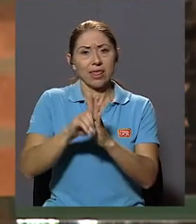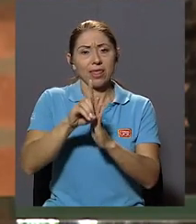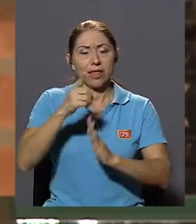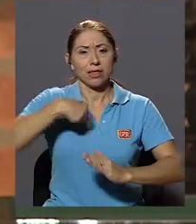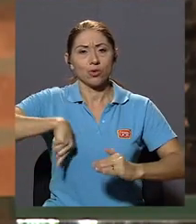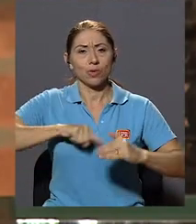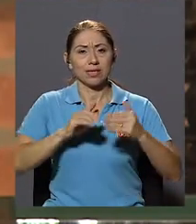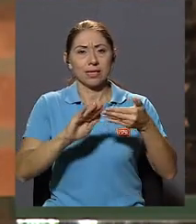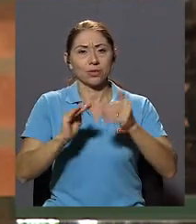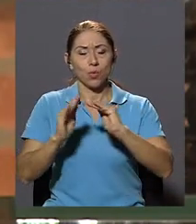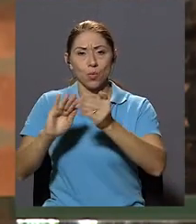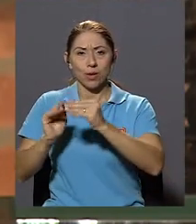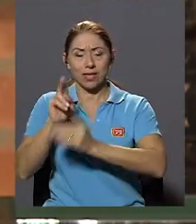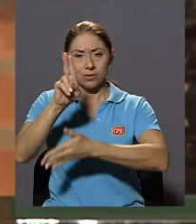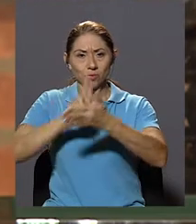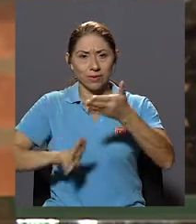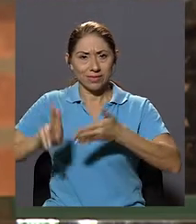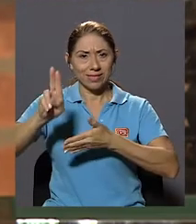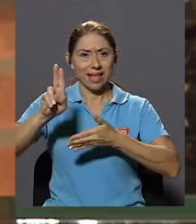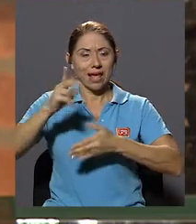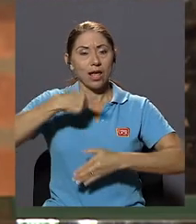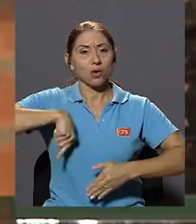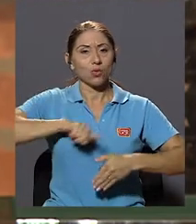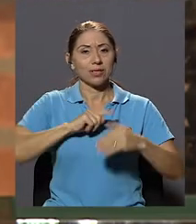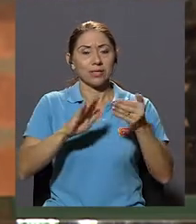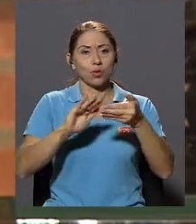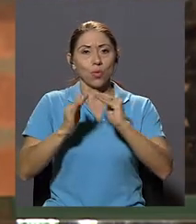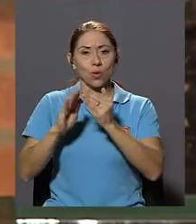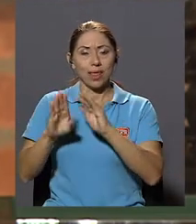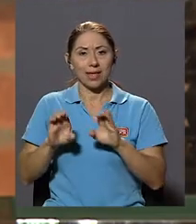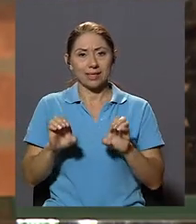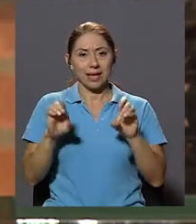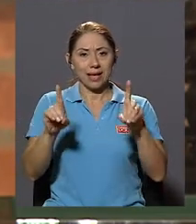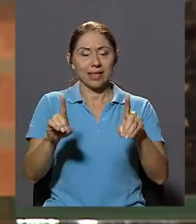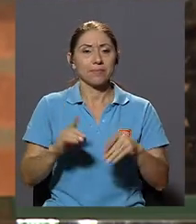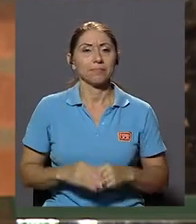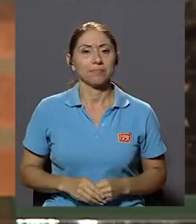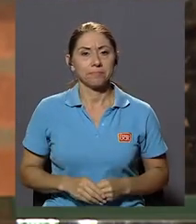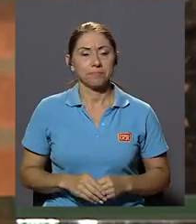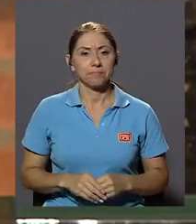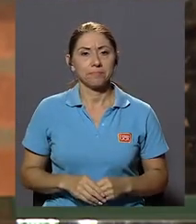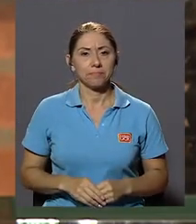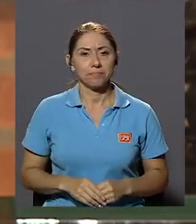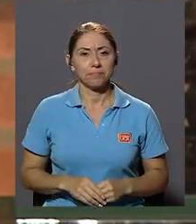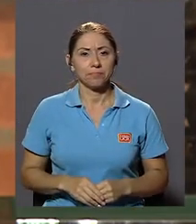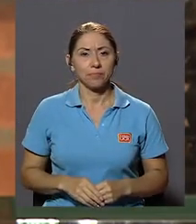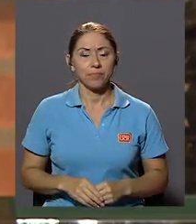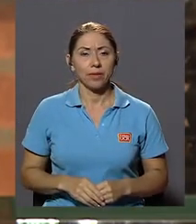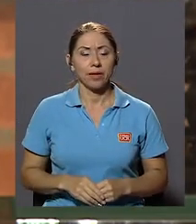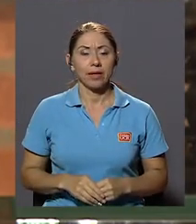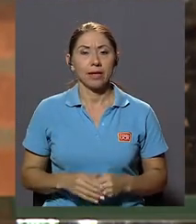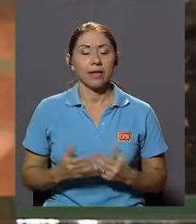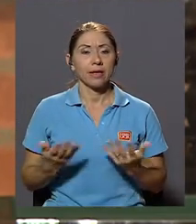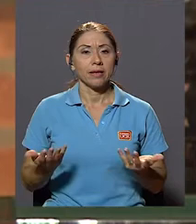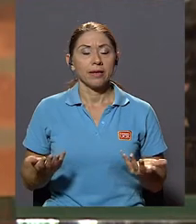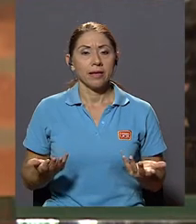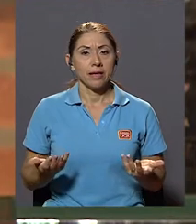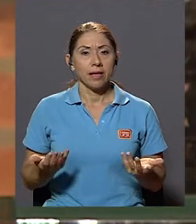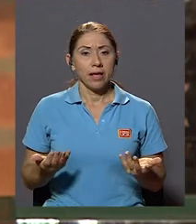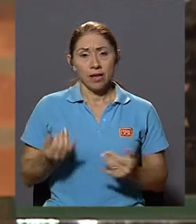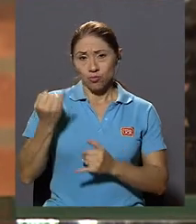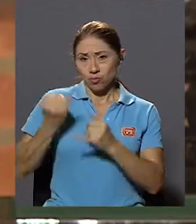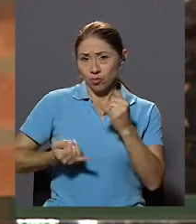nuestras comunidades universitarias Nuestras comunidades académicas Se ha dado